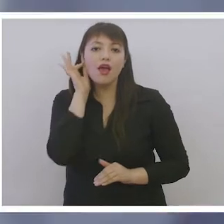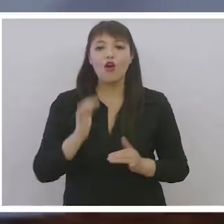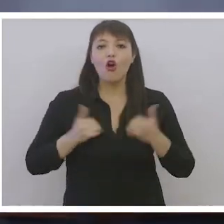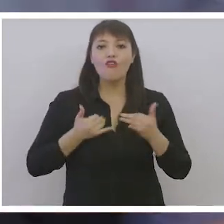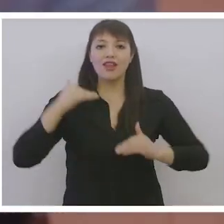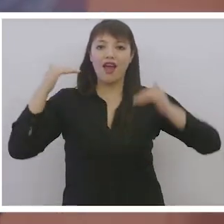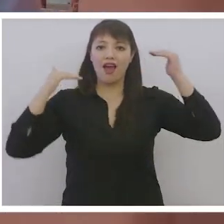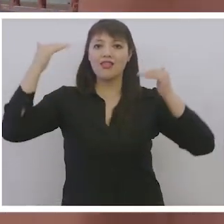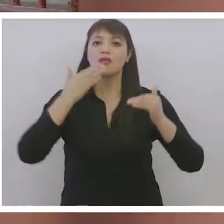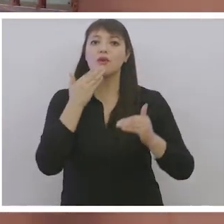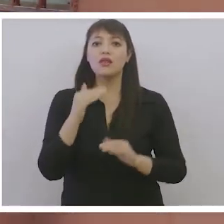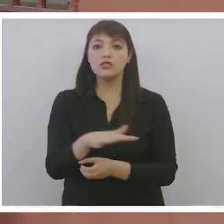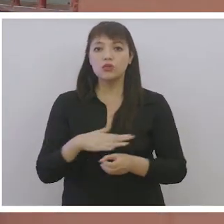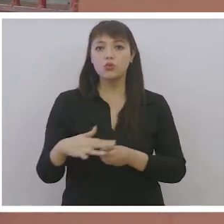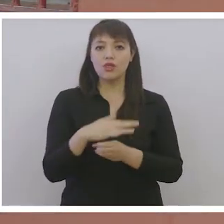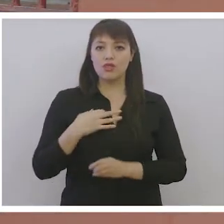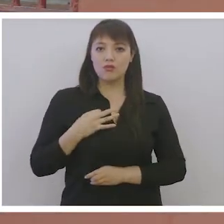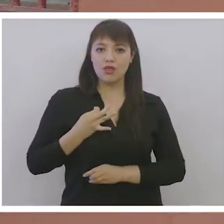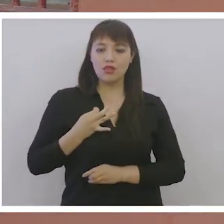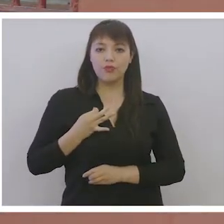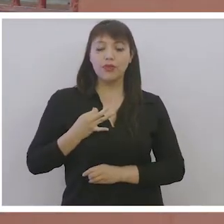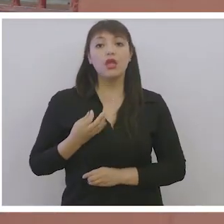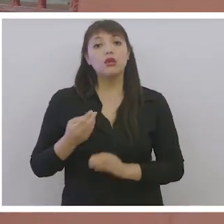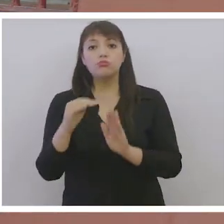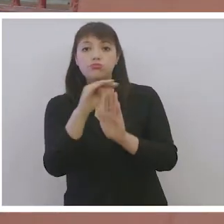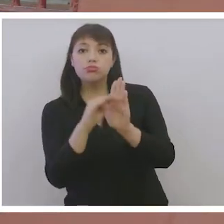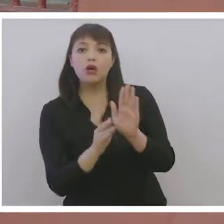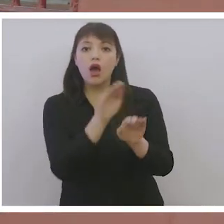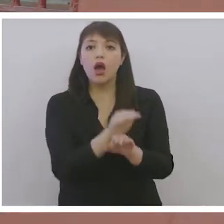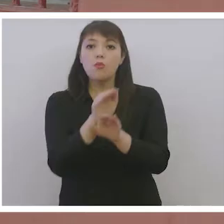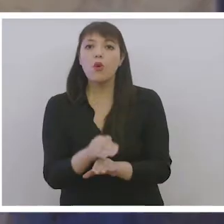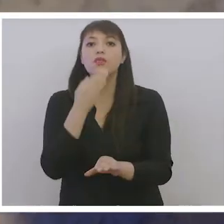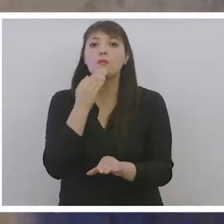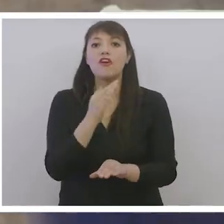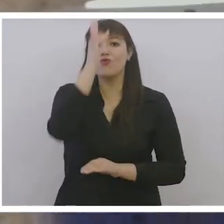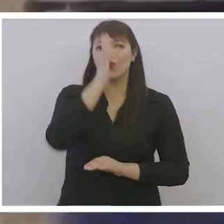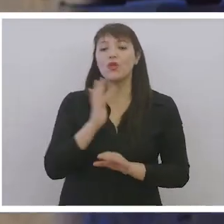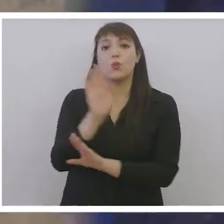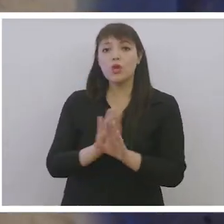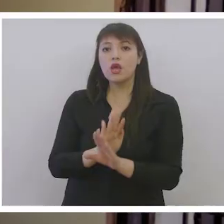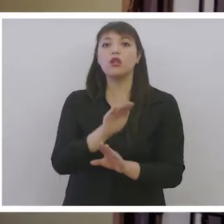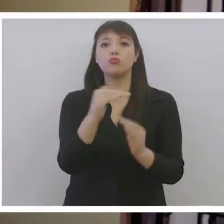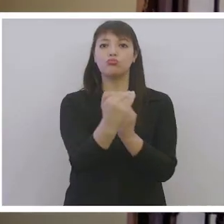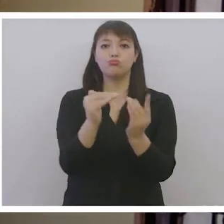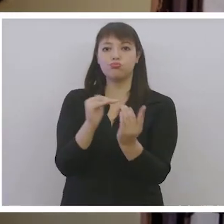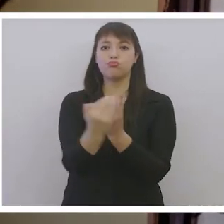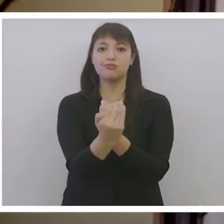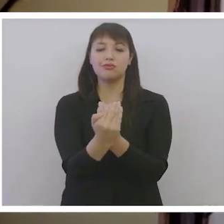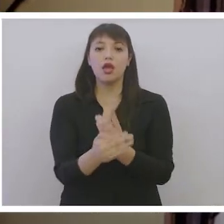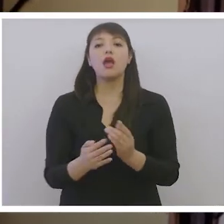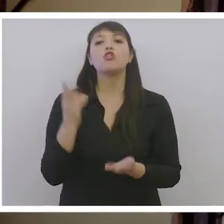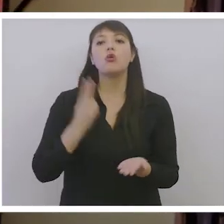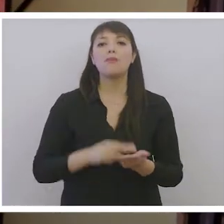mayores que estén en situación de dependencia, que incluye apoyos a quienes realizan las funciones de cuidadores y cuidadoras. A partir del año